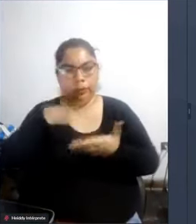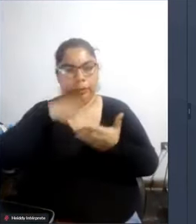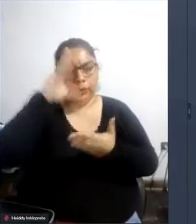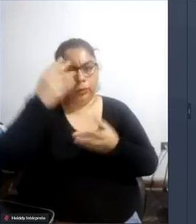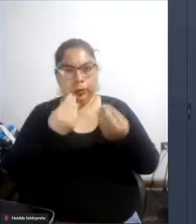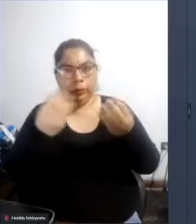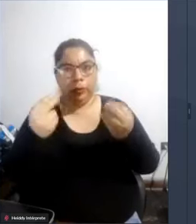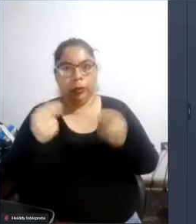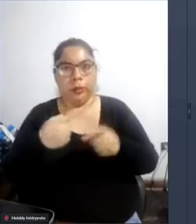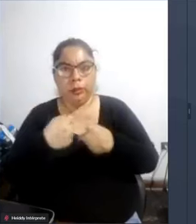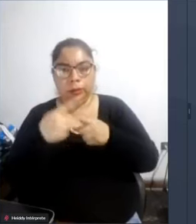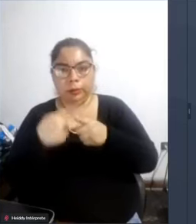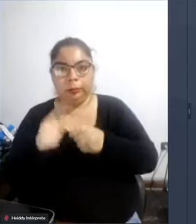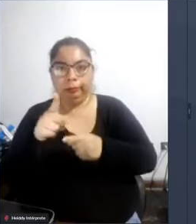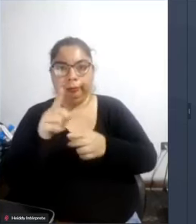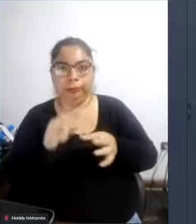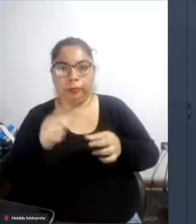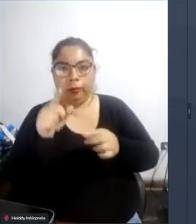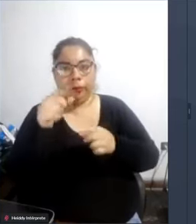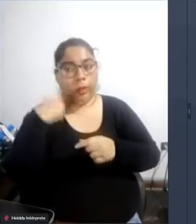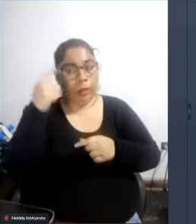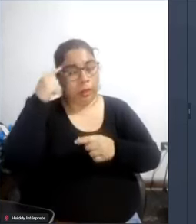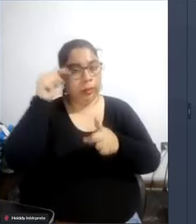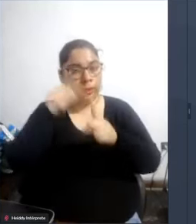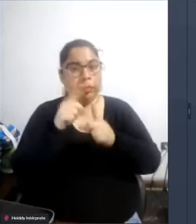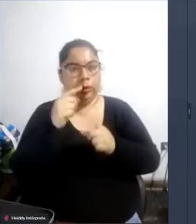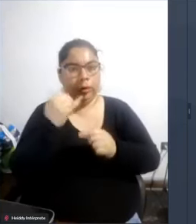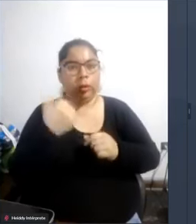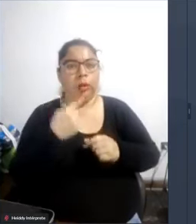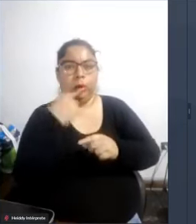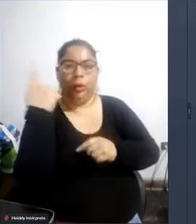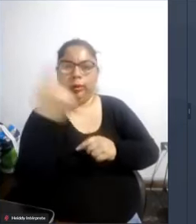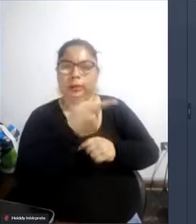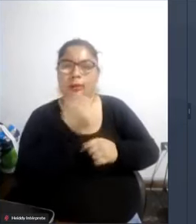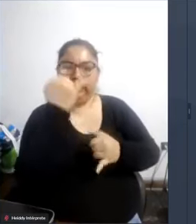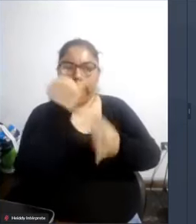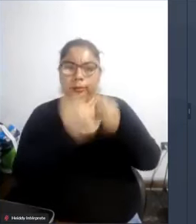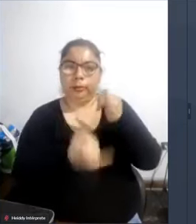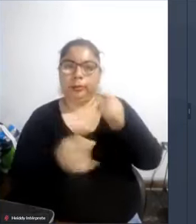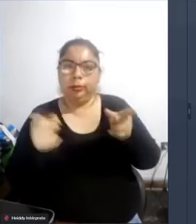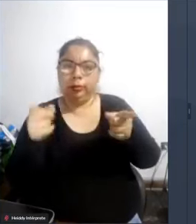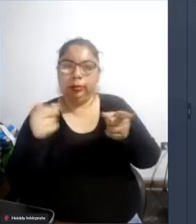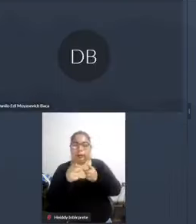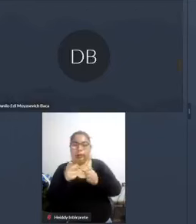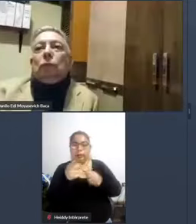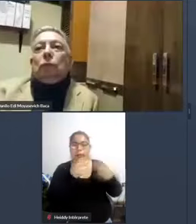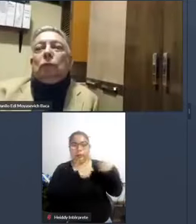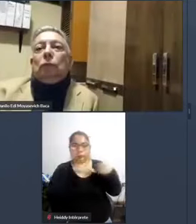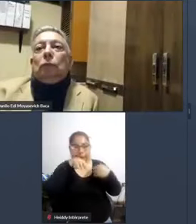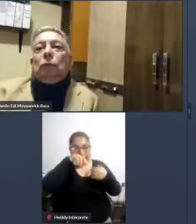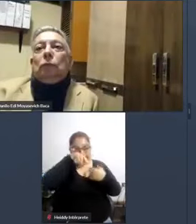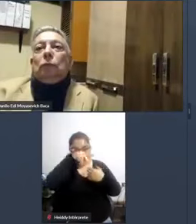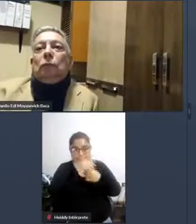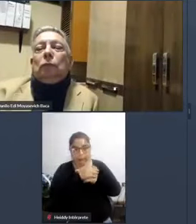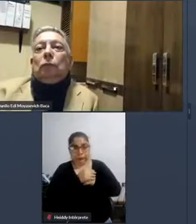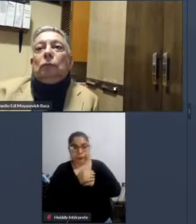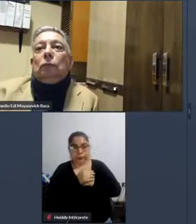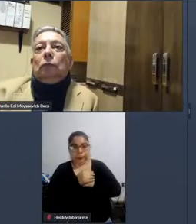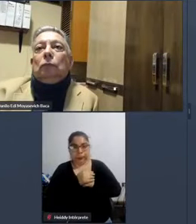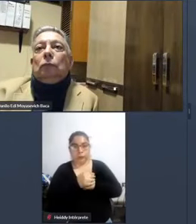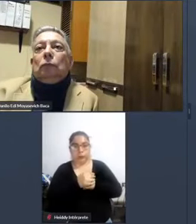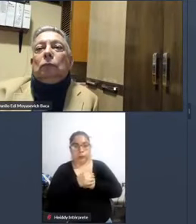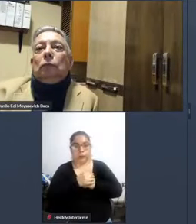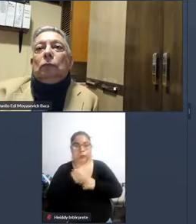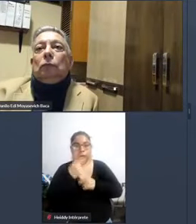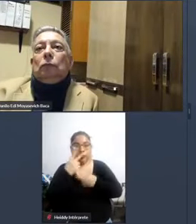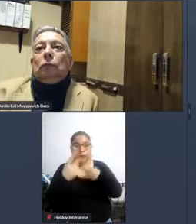tarde y una de las cosas que creo yo y seguramente también las conclusiones lo dirá la especialista Pani Urbizagassi es el tema de trabajar